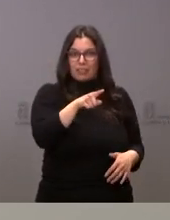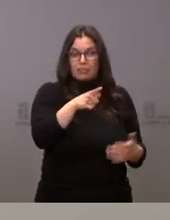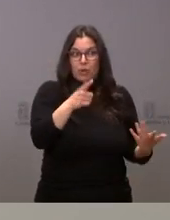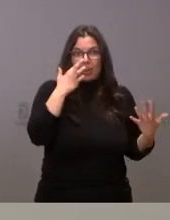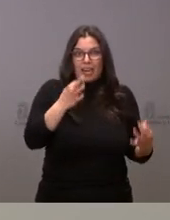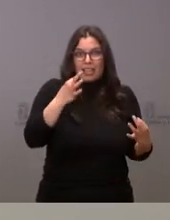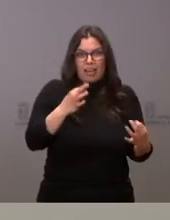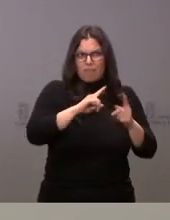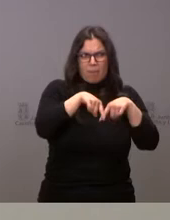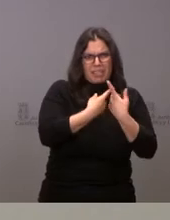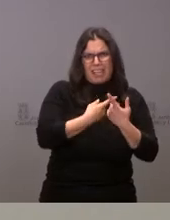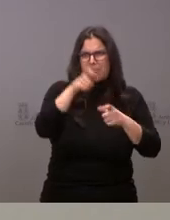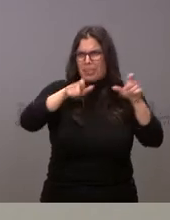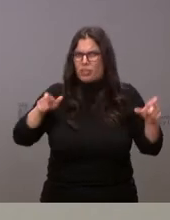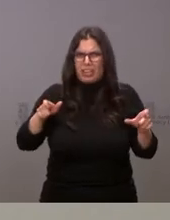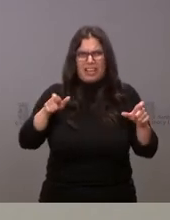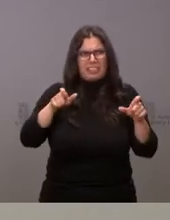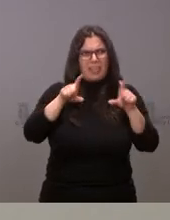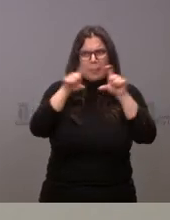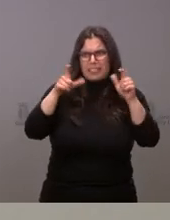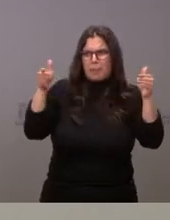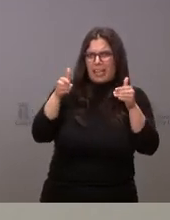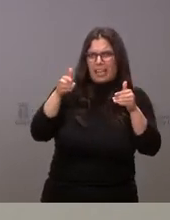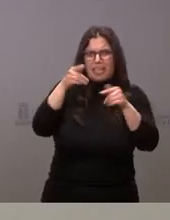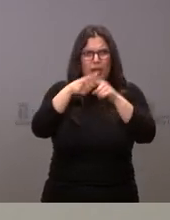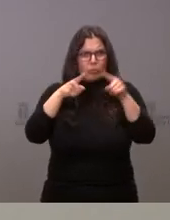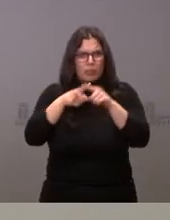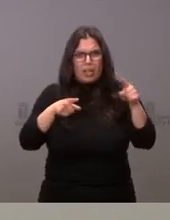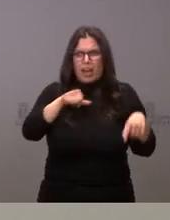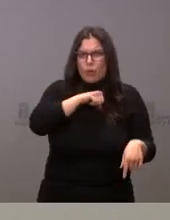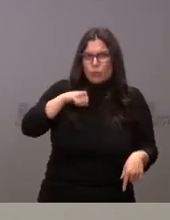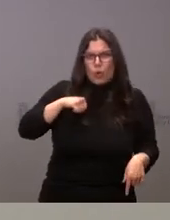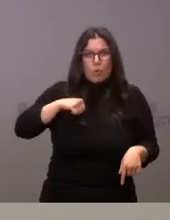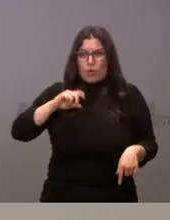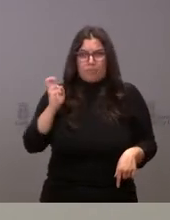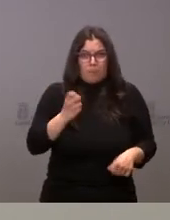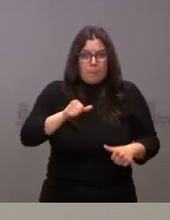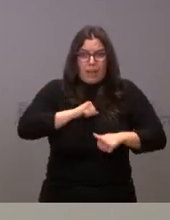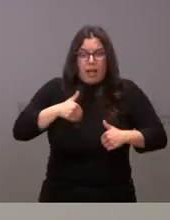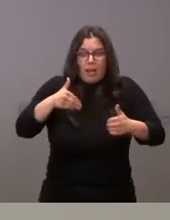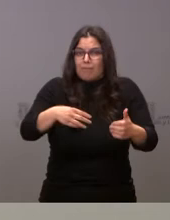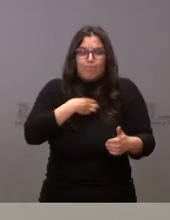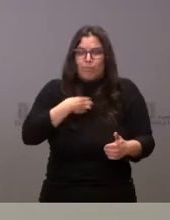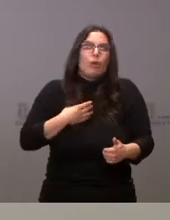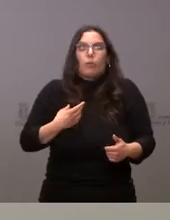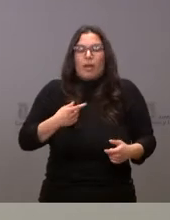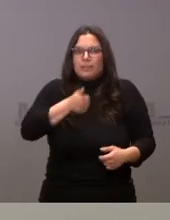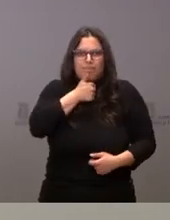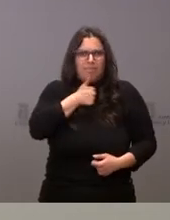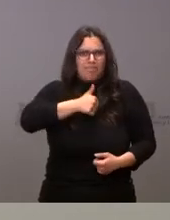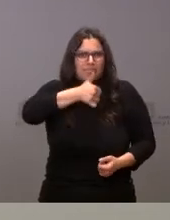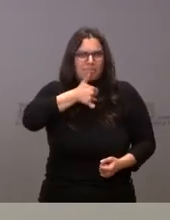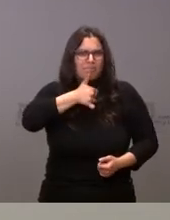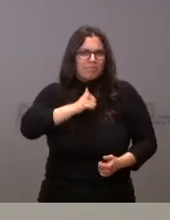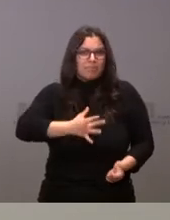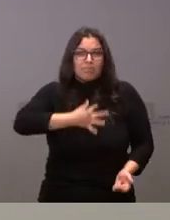digo que hay muchas familias, muchas personas pero también muchas pymes, autónomos y empresas que no pueden esperar más, que están soportando costes muy importantes que están